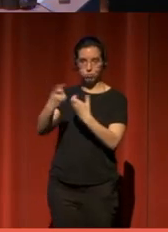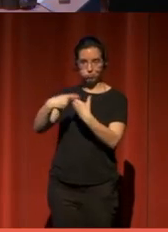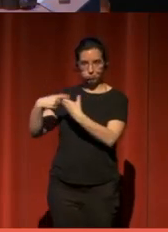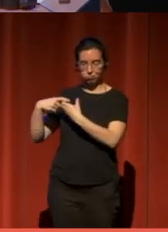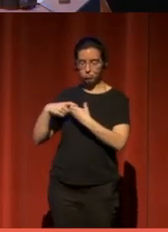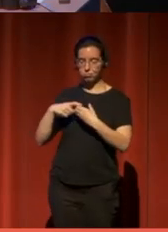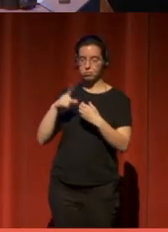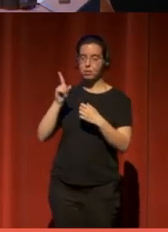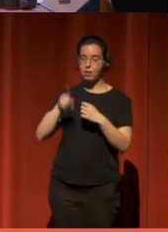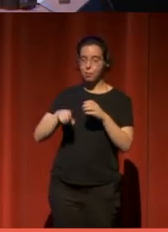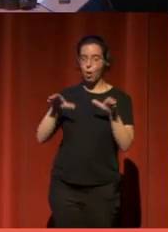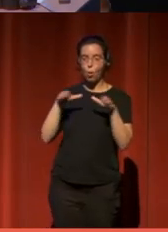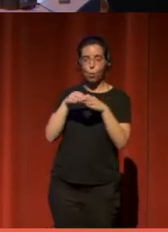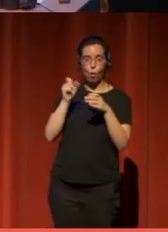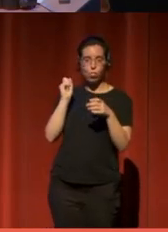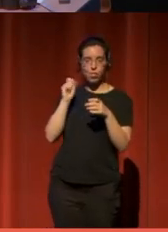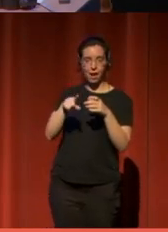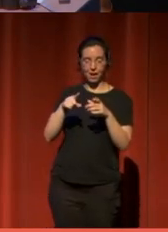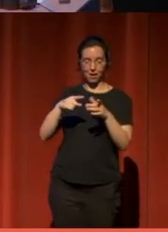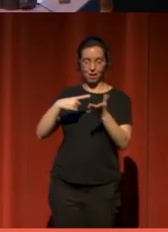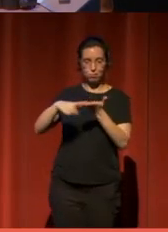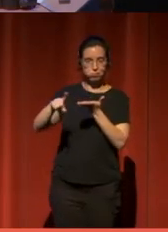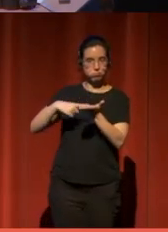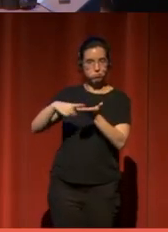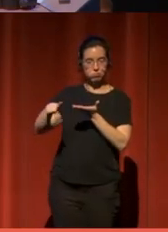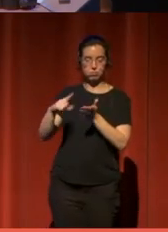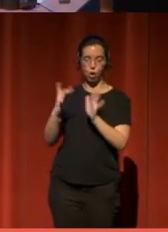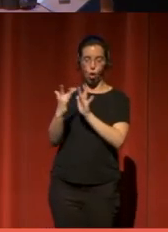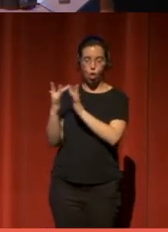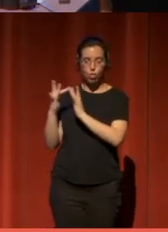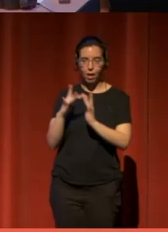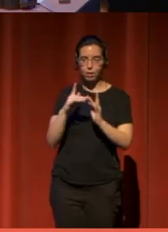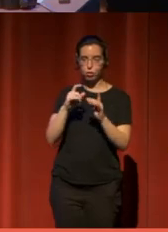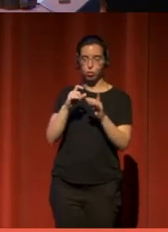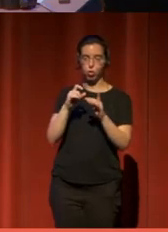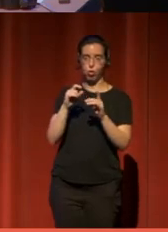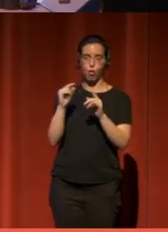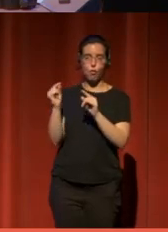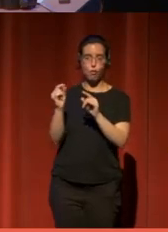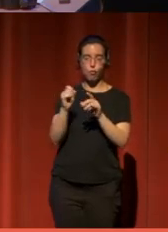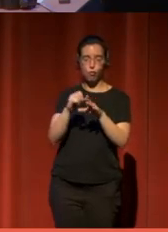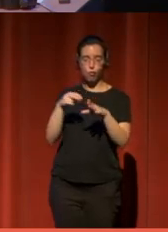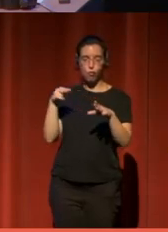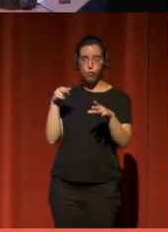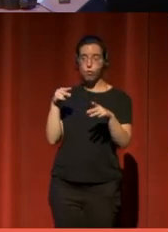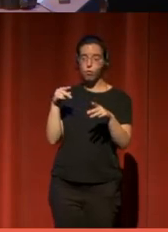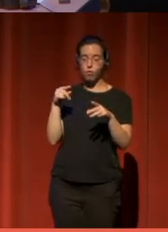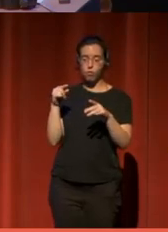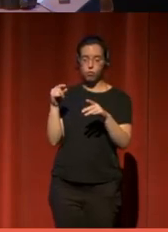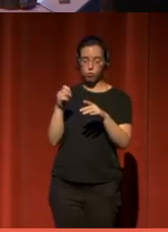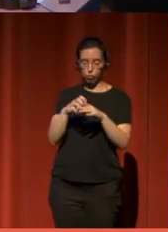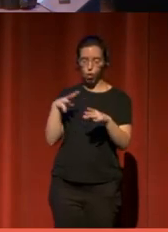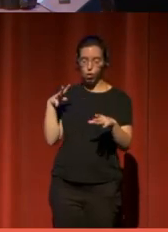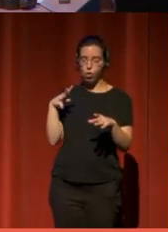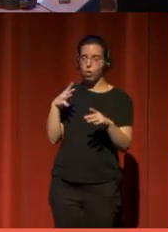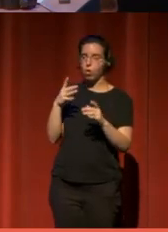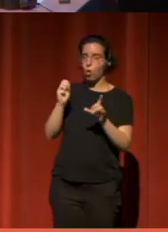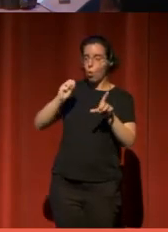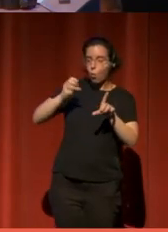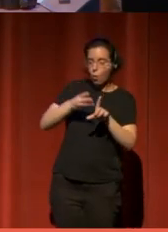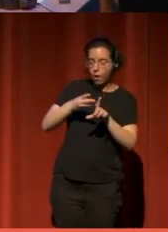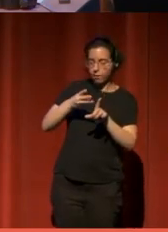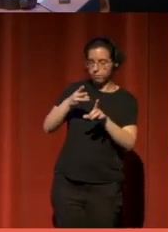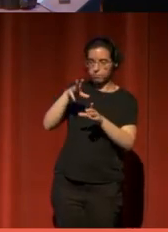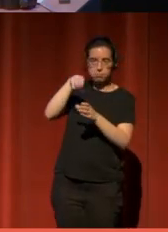un grupo de Telegram para ponernos todos en contacto. Hay un foro dentro de la web de laboratorios bibliotecarios donde en cualquier momento, cualquiera, puede